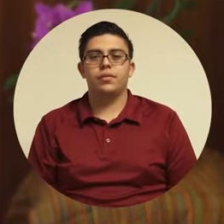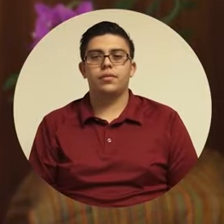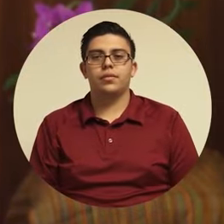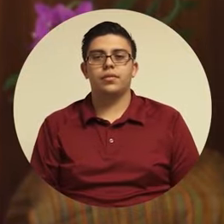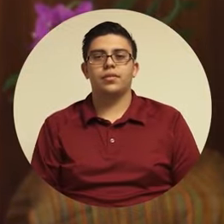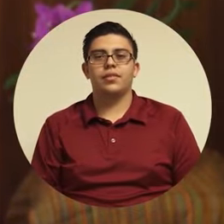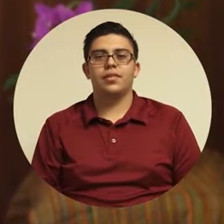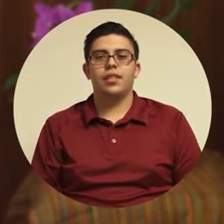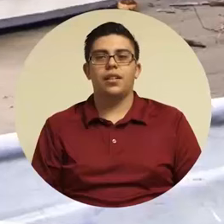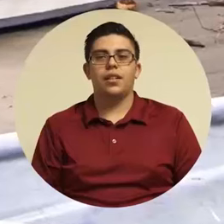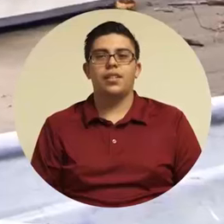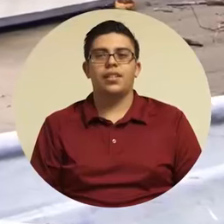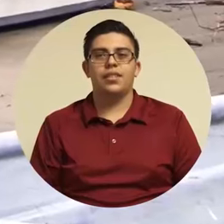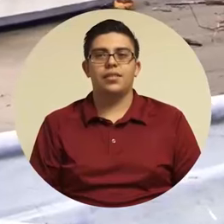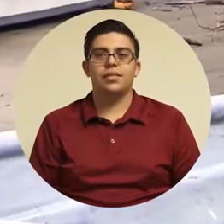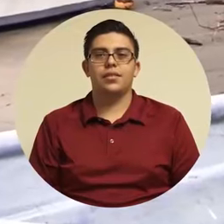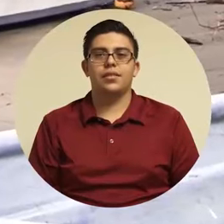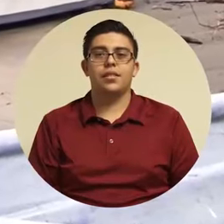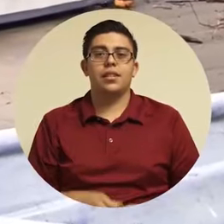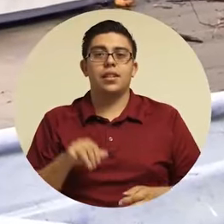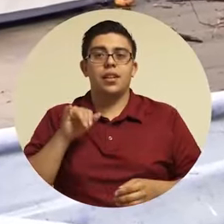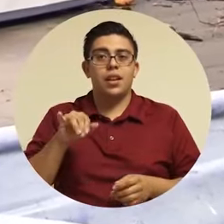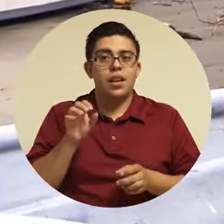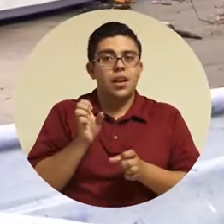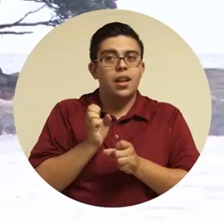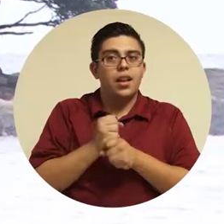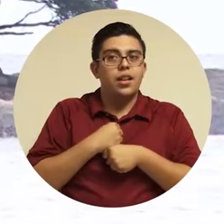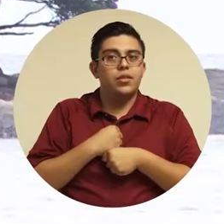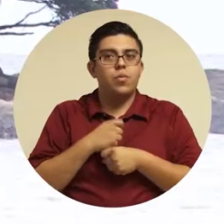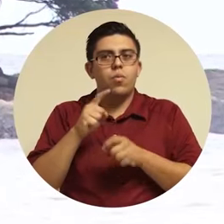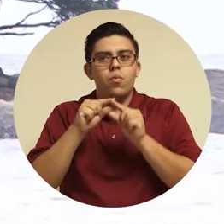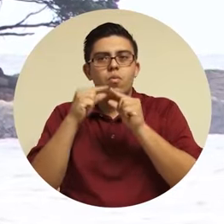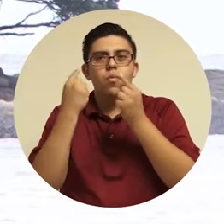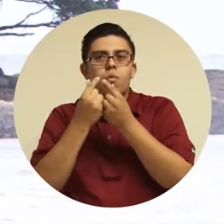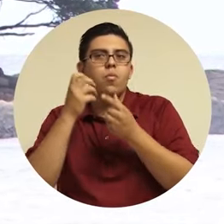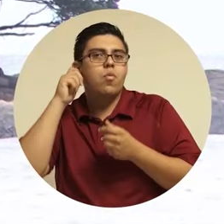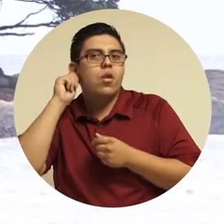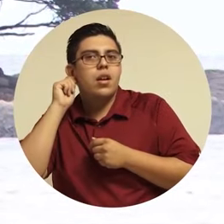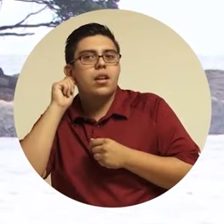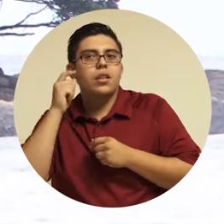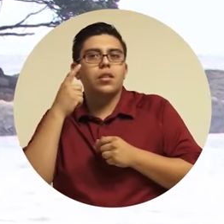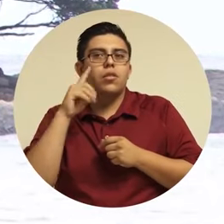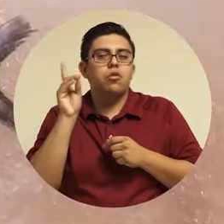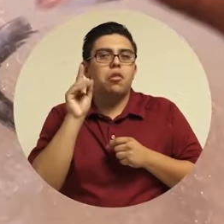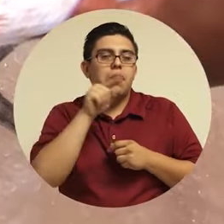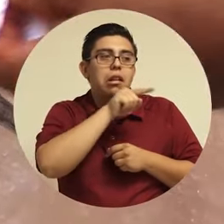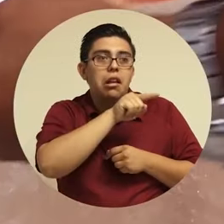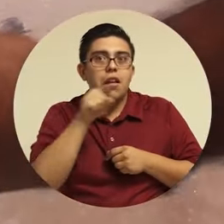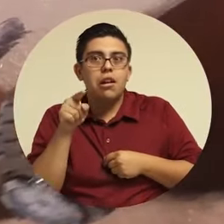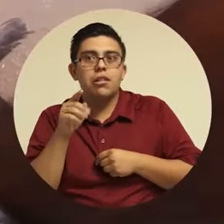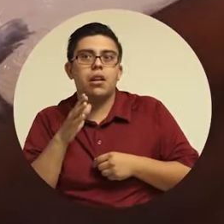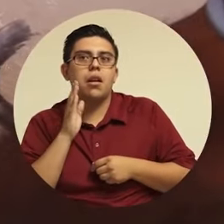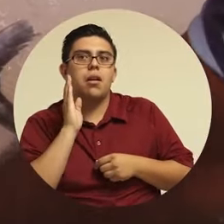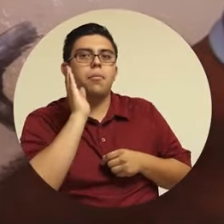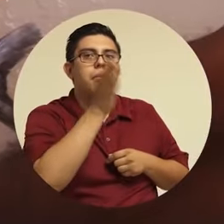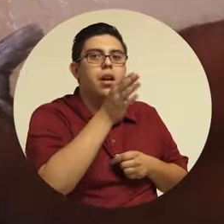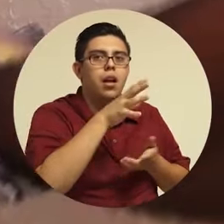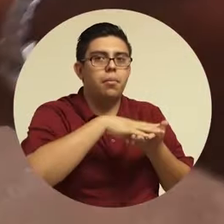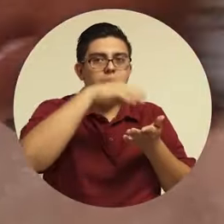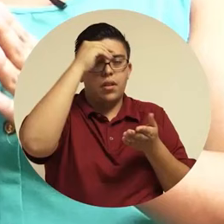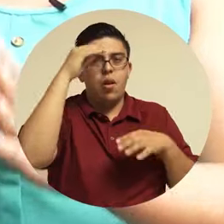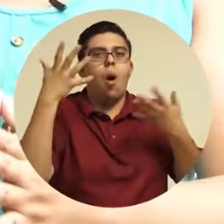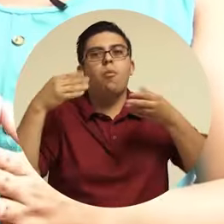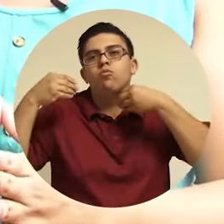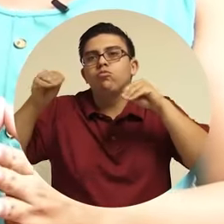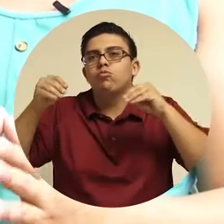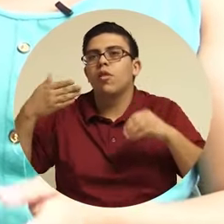participativo. Hemos hecho un grupo de mujeres donde ellas vayan aprendiendo a